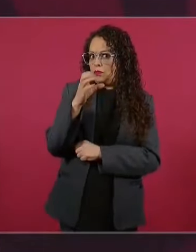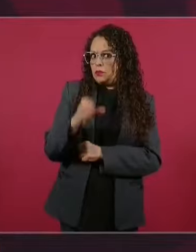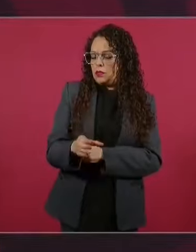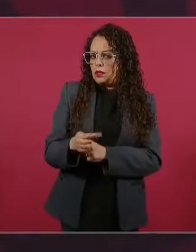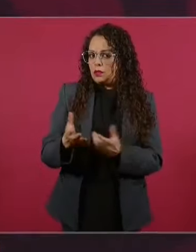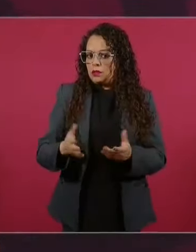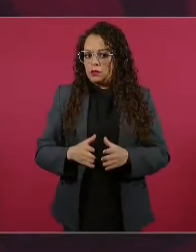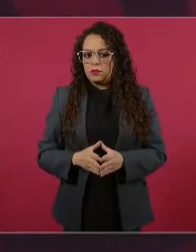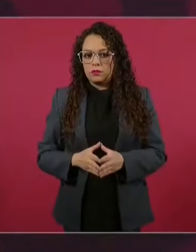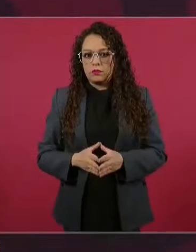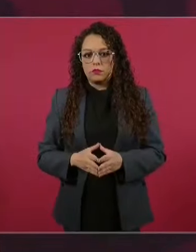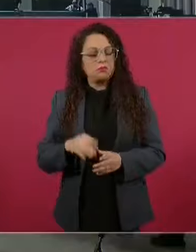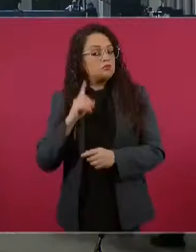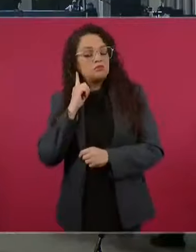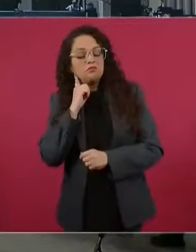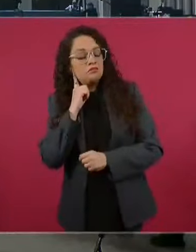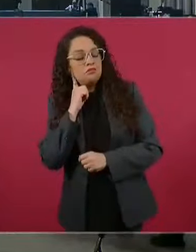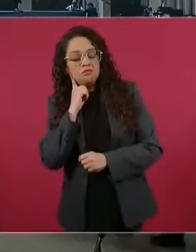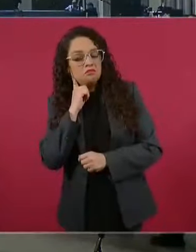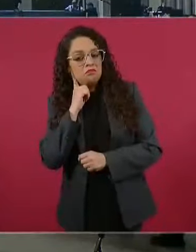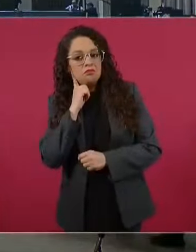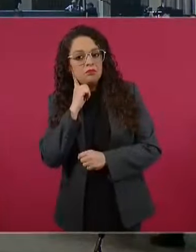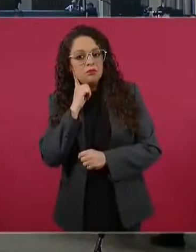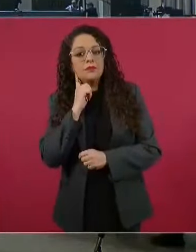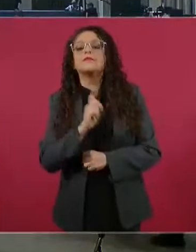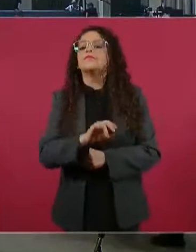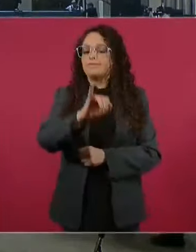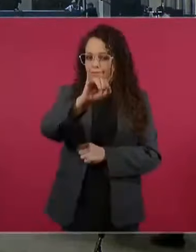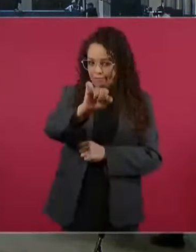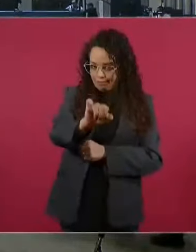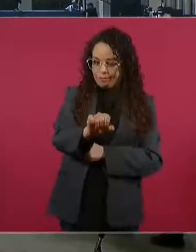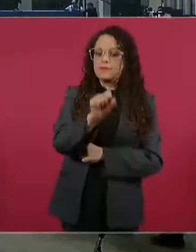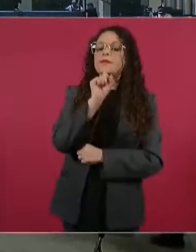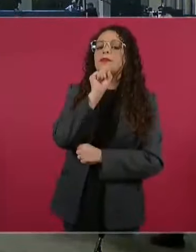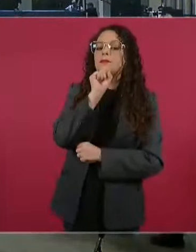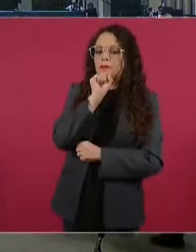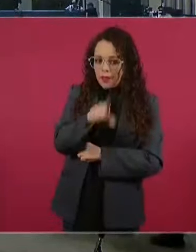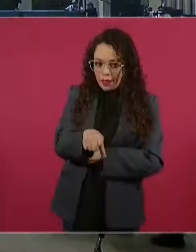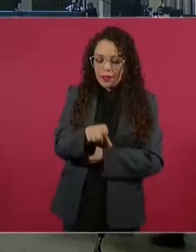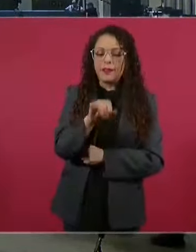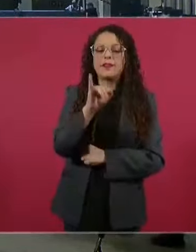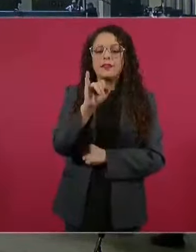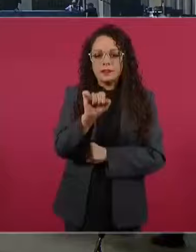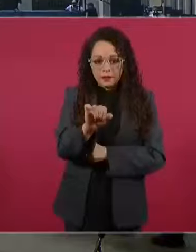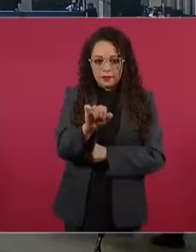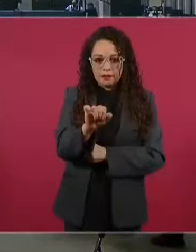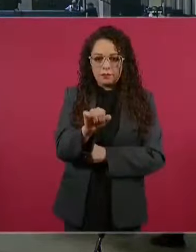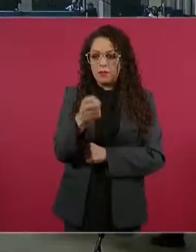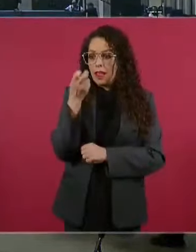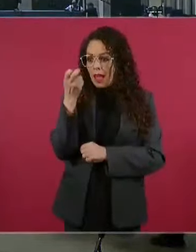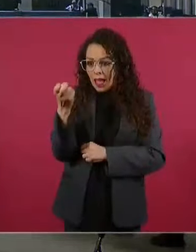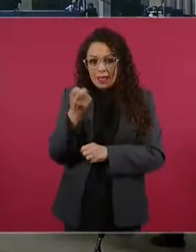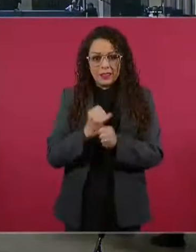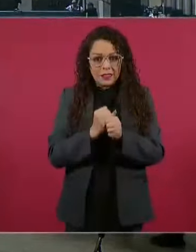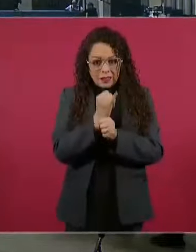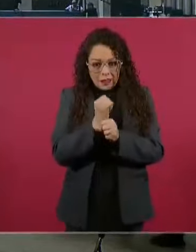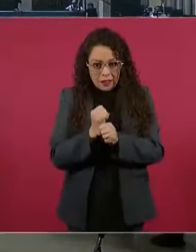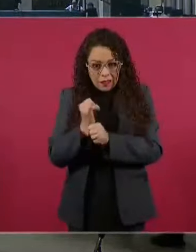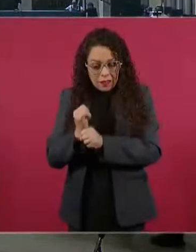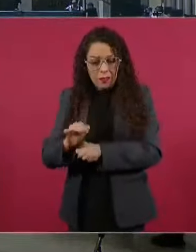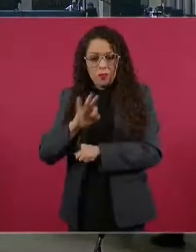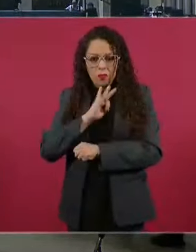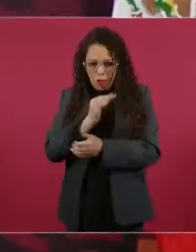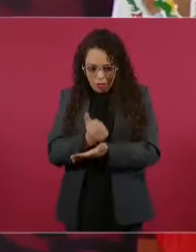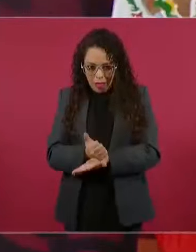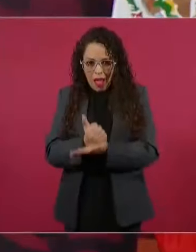Sí, también. Entonces, esa es una investigación que puede ayudar. Y todo con